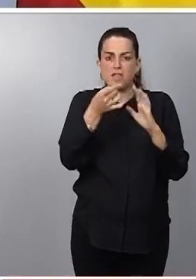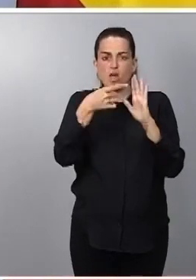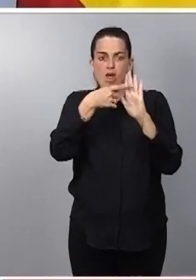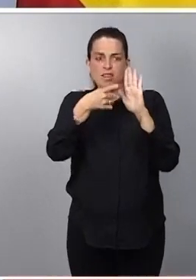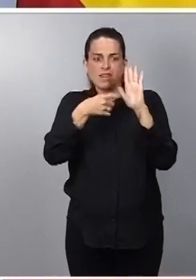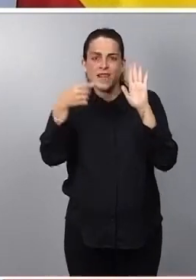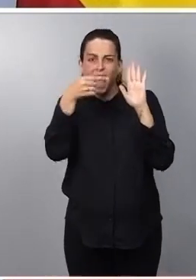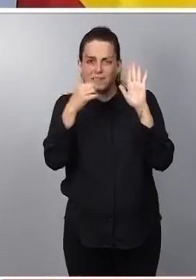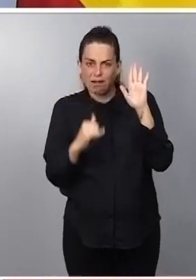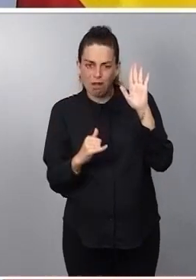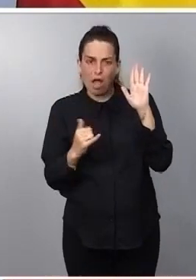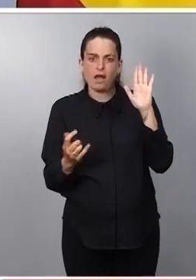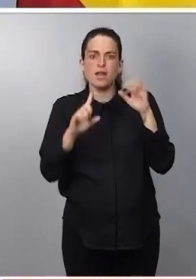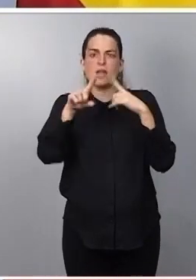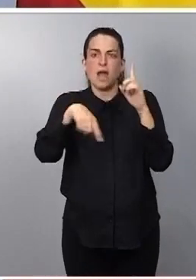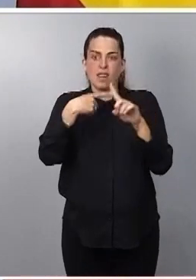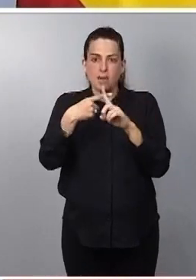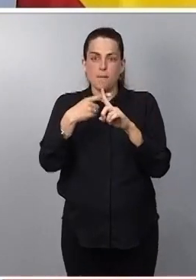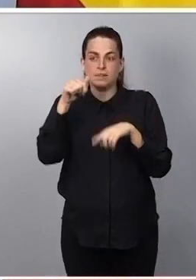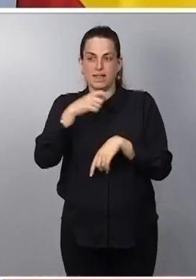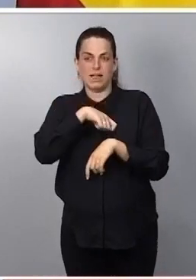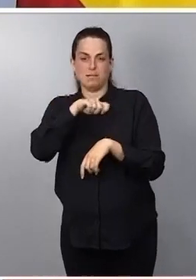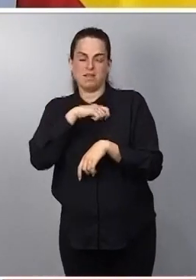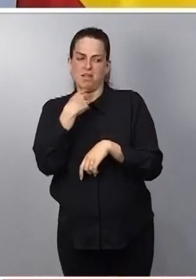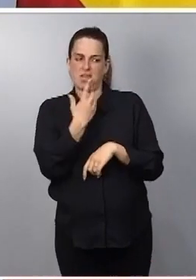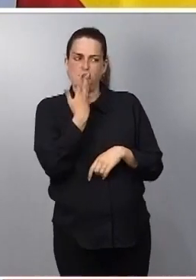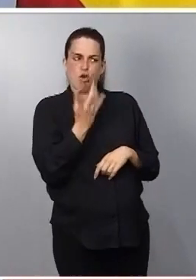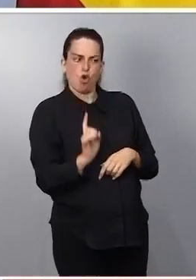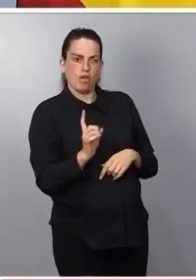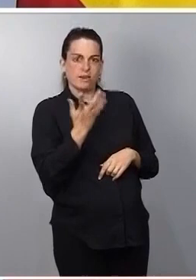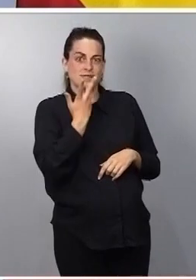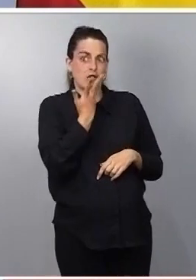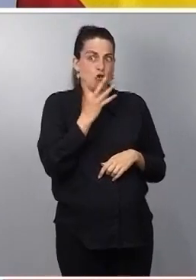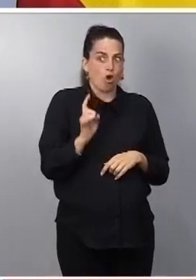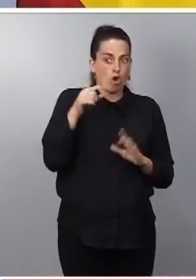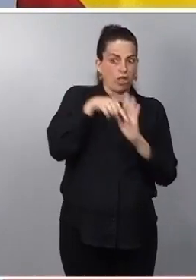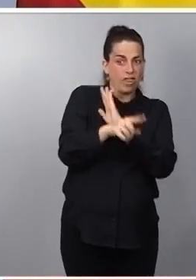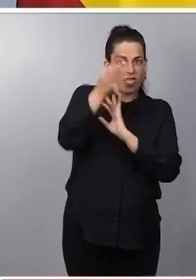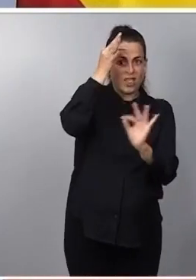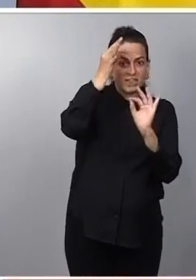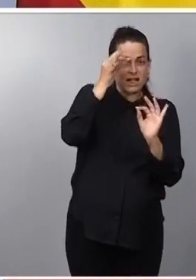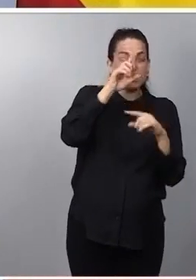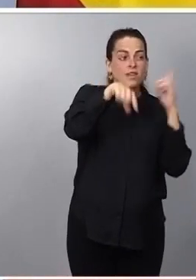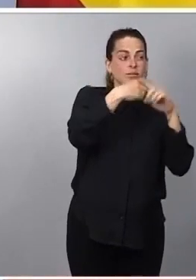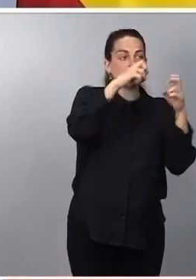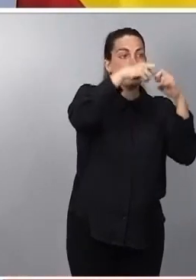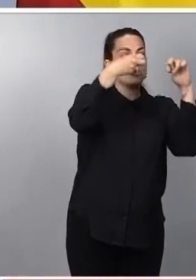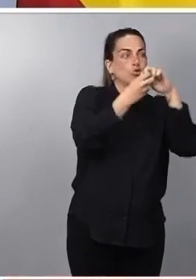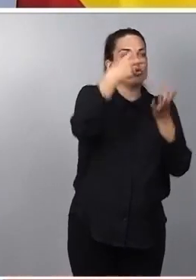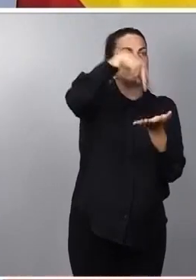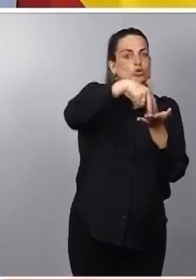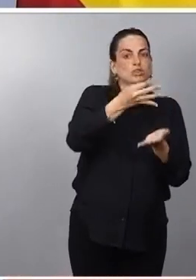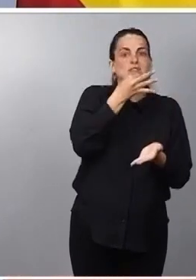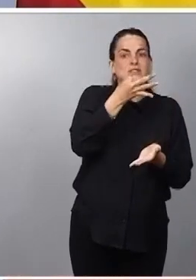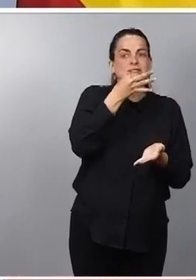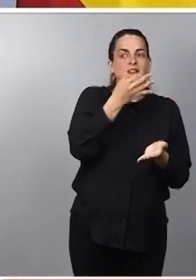y, al mismo tiempo, dice en España que no la conoce. Si no la conoces con detalle, ¿cómo es posible que en Bruselas, no digo ahora, sino durante